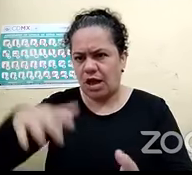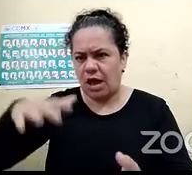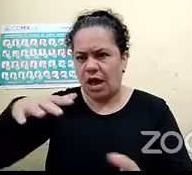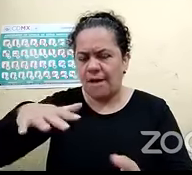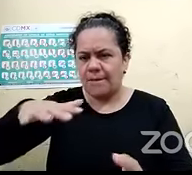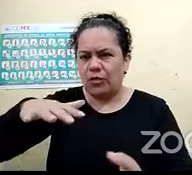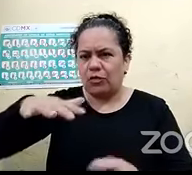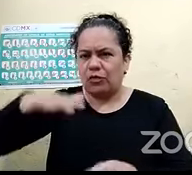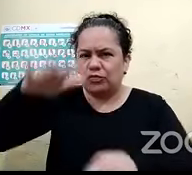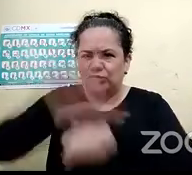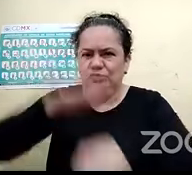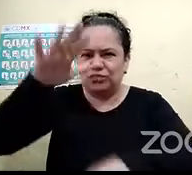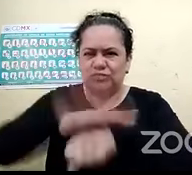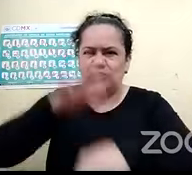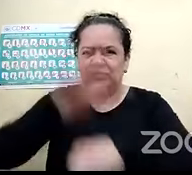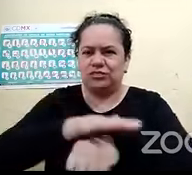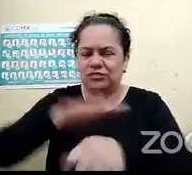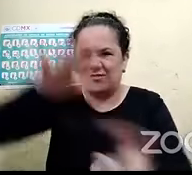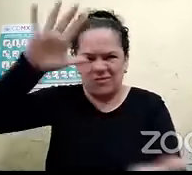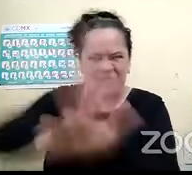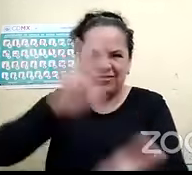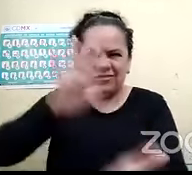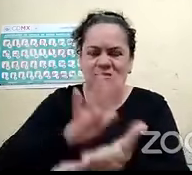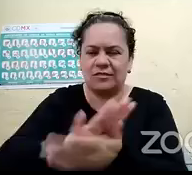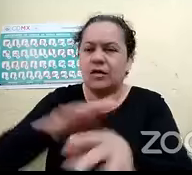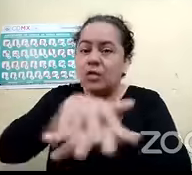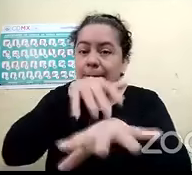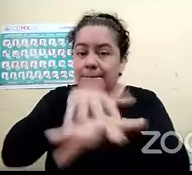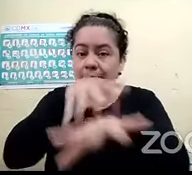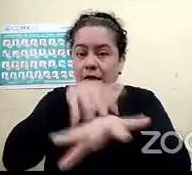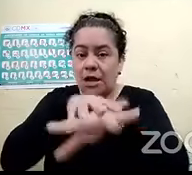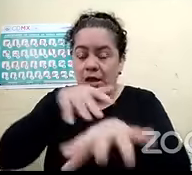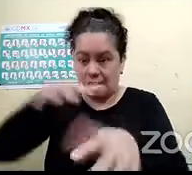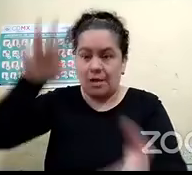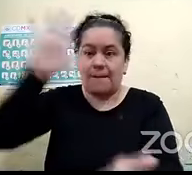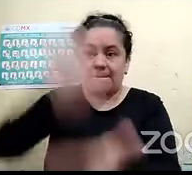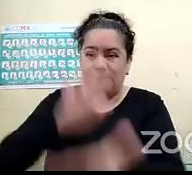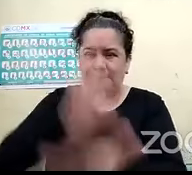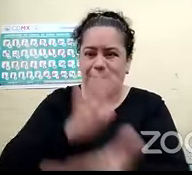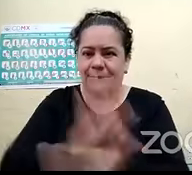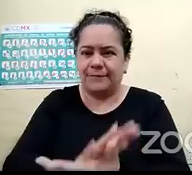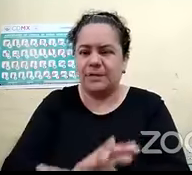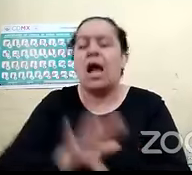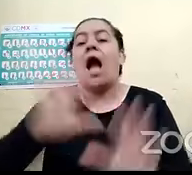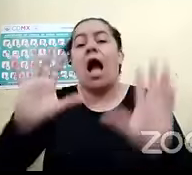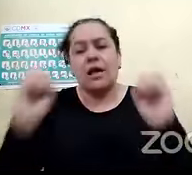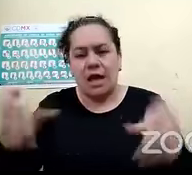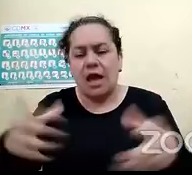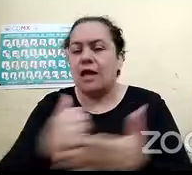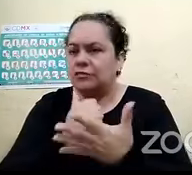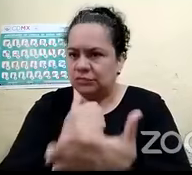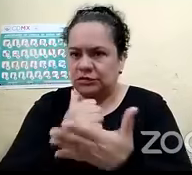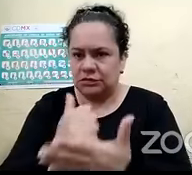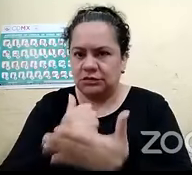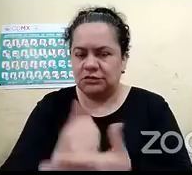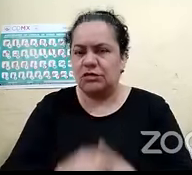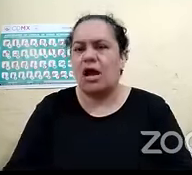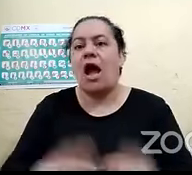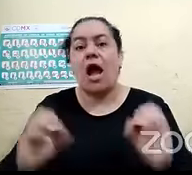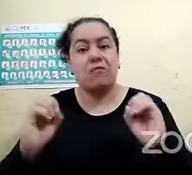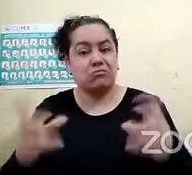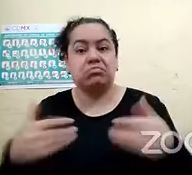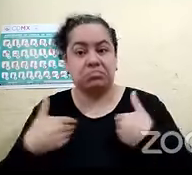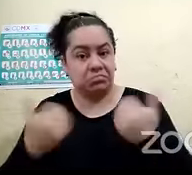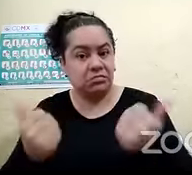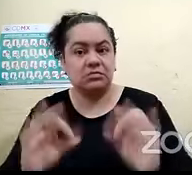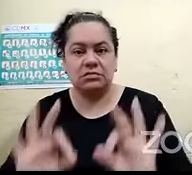con el pie en el piso y ya sabía que me estaban escuchando miren muy muy